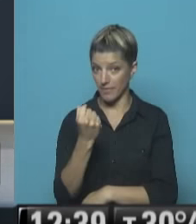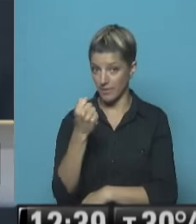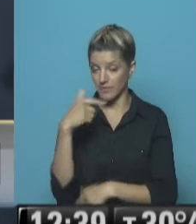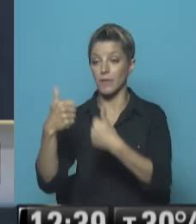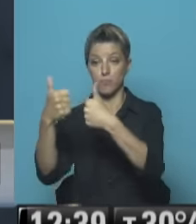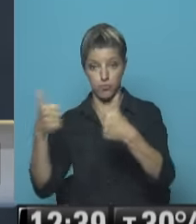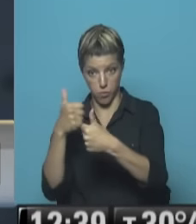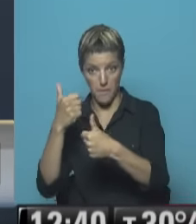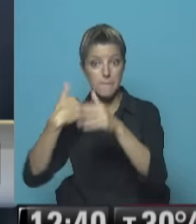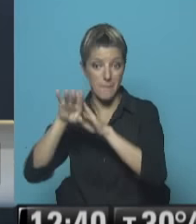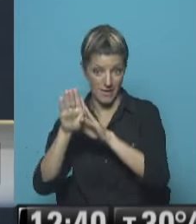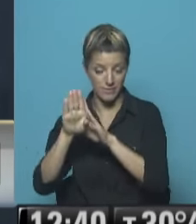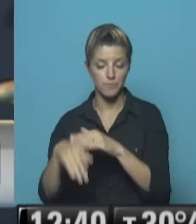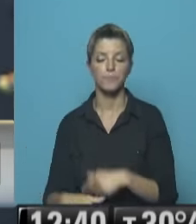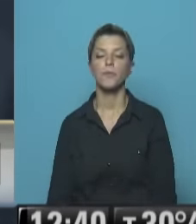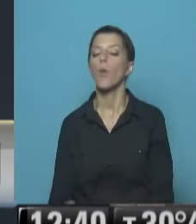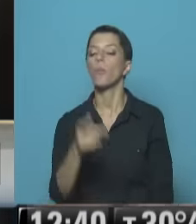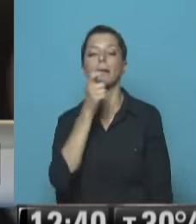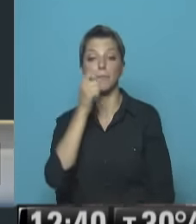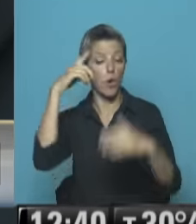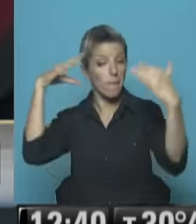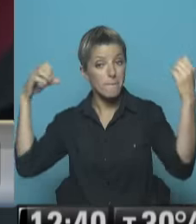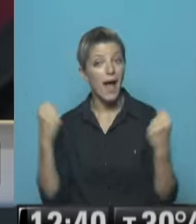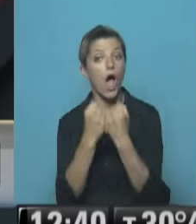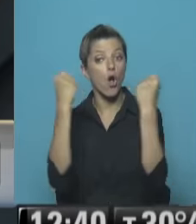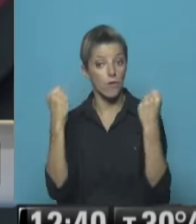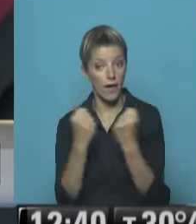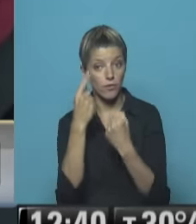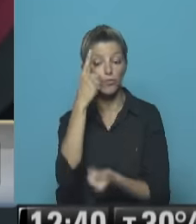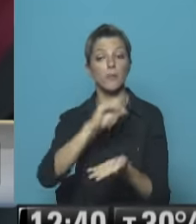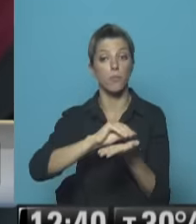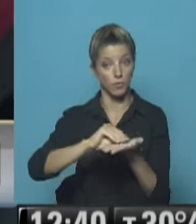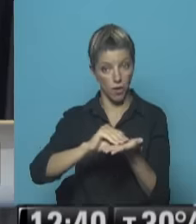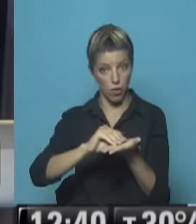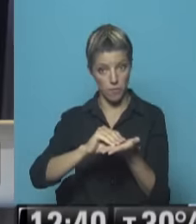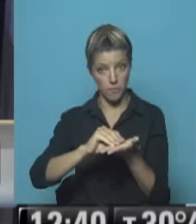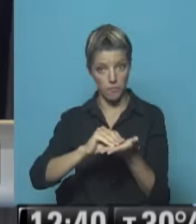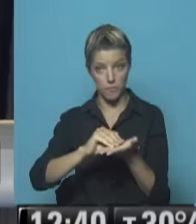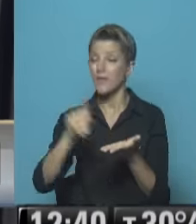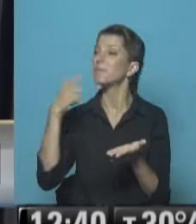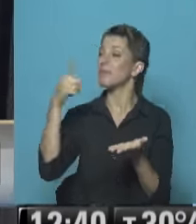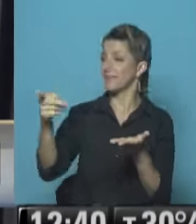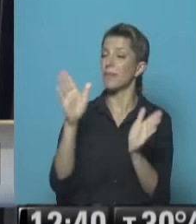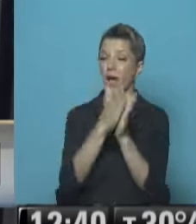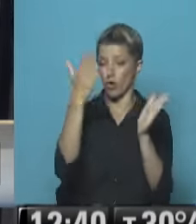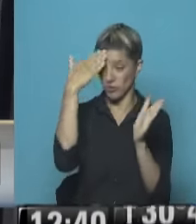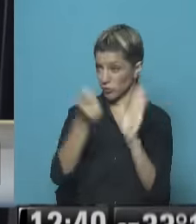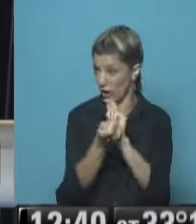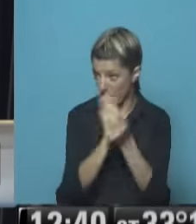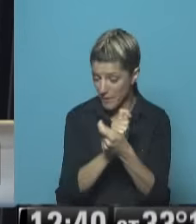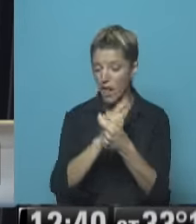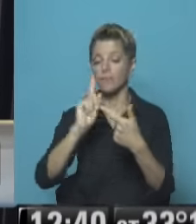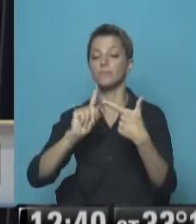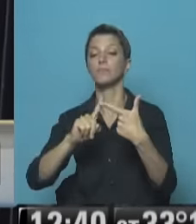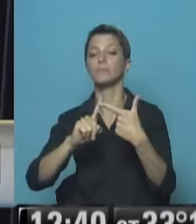Por ejemplo, acuerdo para la separación temporal de un diputado Acuerdo para, como decía Telma Reformas constitucionales para someter